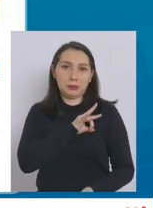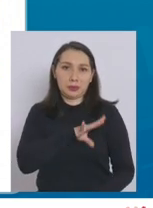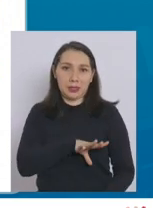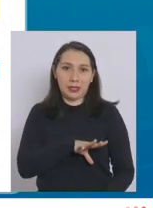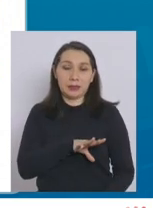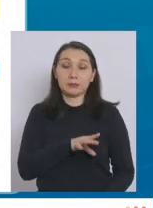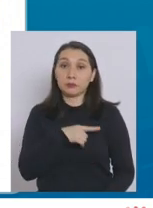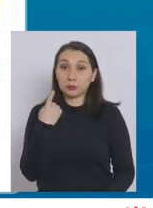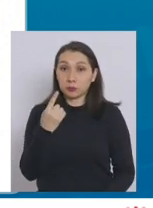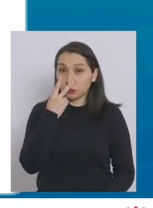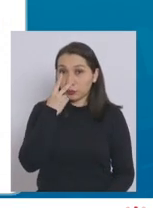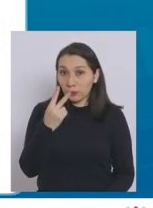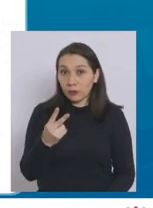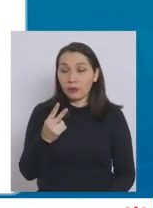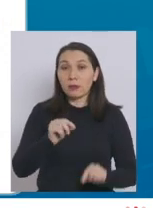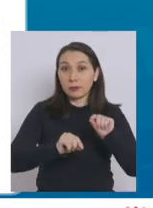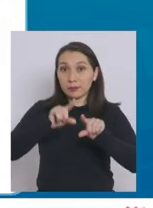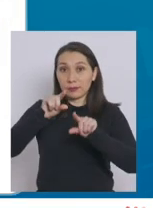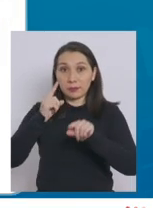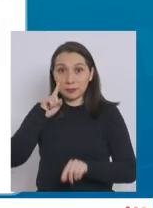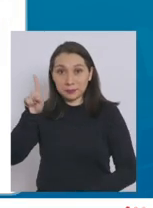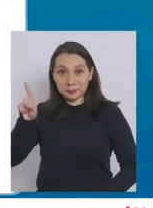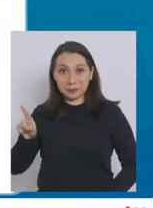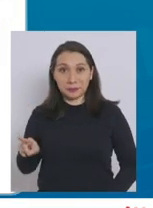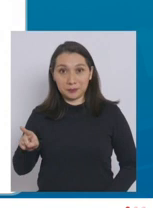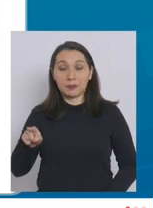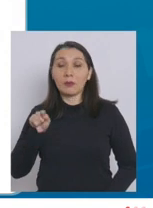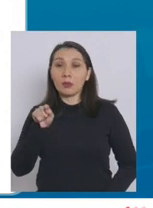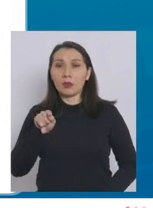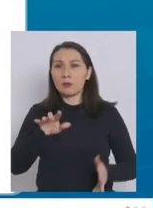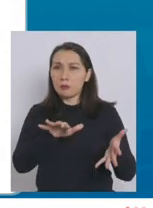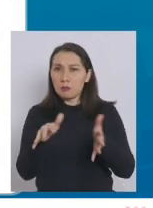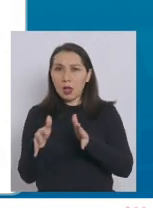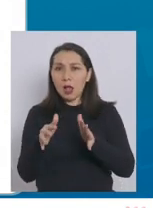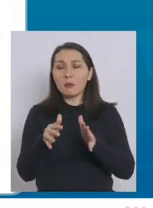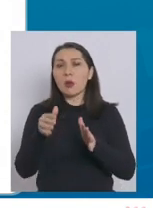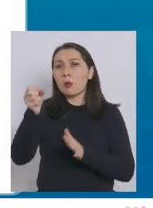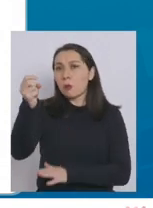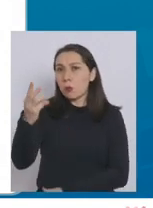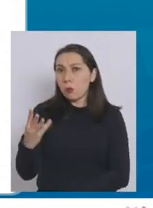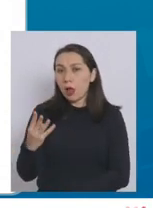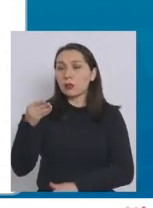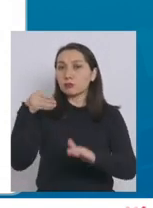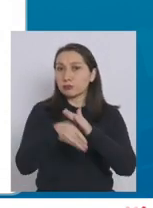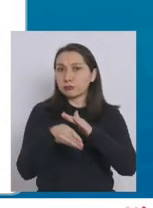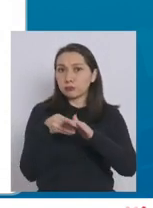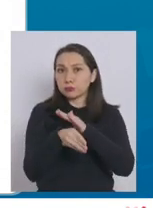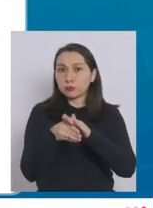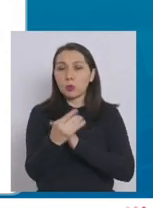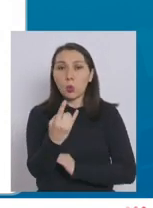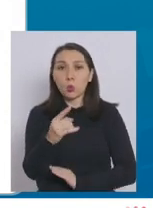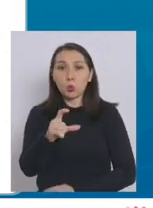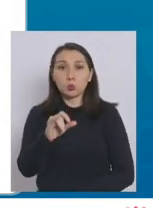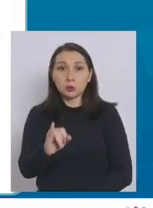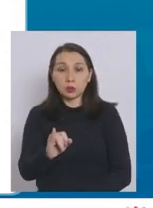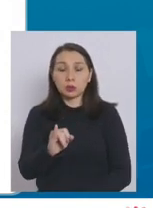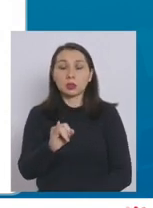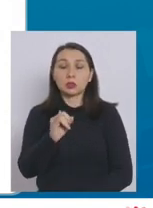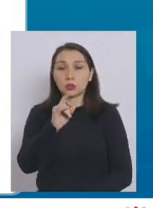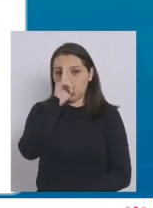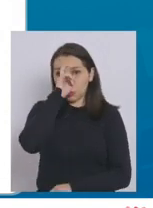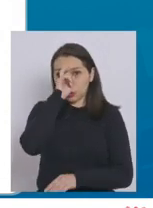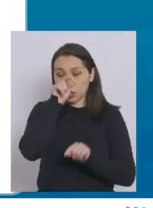Como podemos apreciar en el siguiente gráfico, si bien el promedio de casos que está ingresando a las unidades de cuidado intensivo